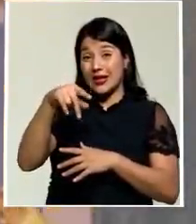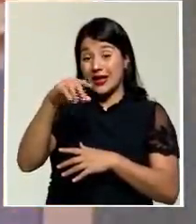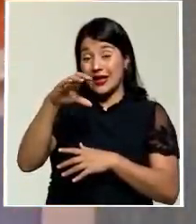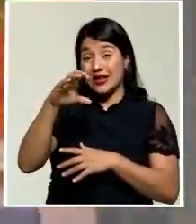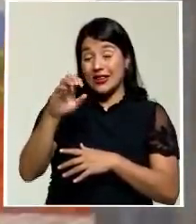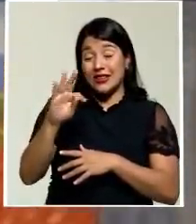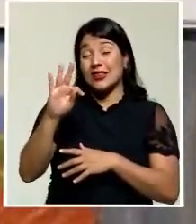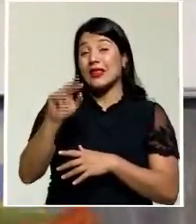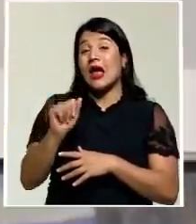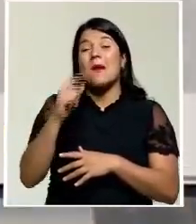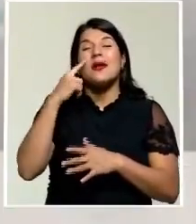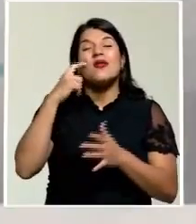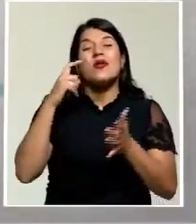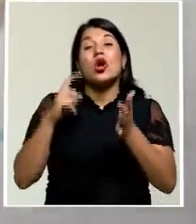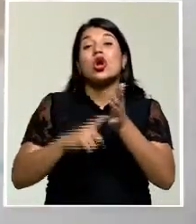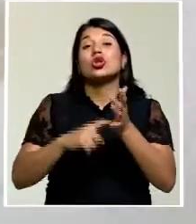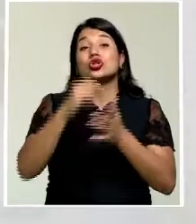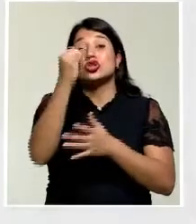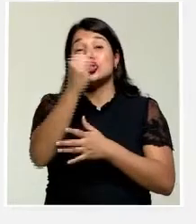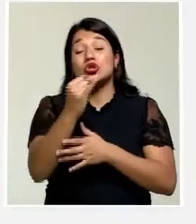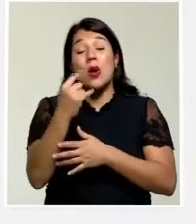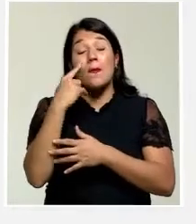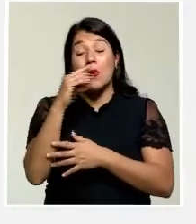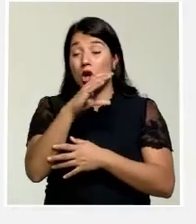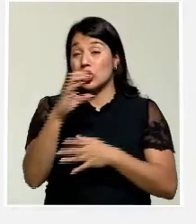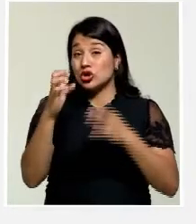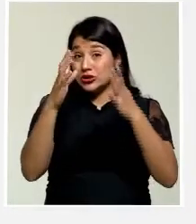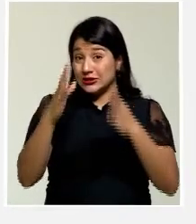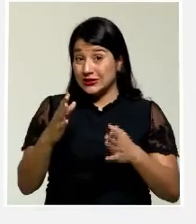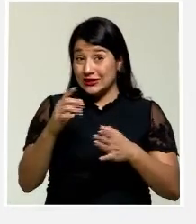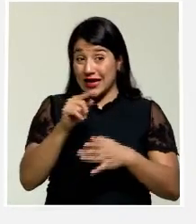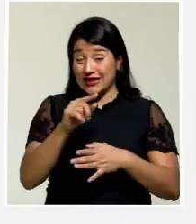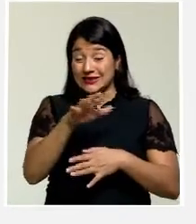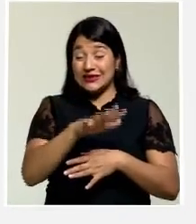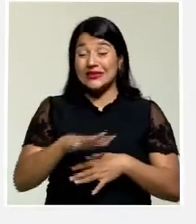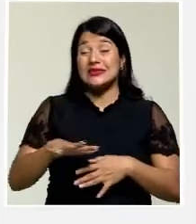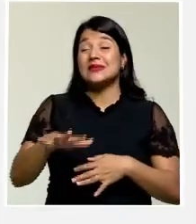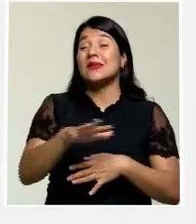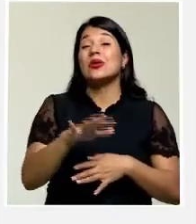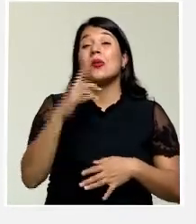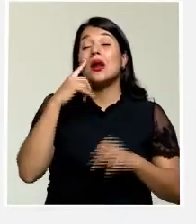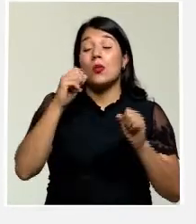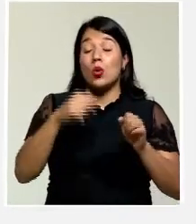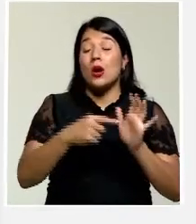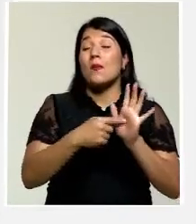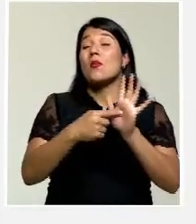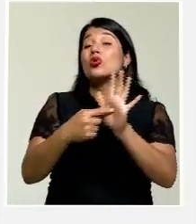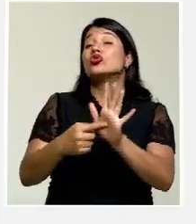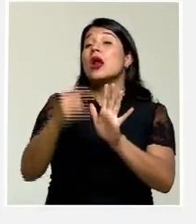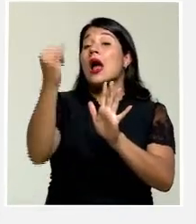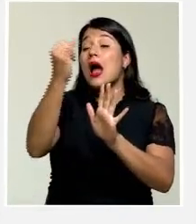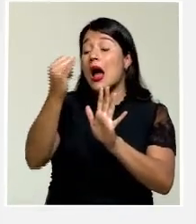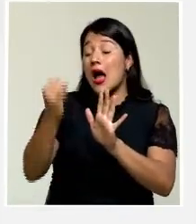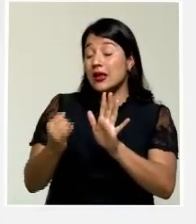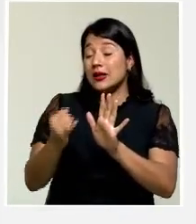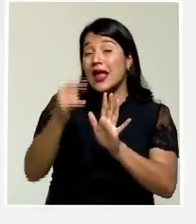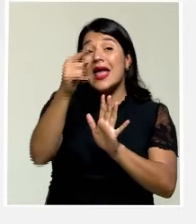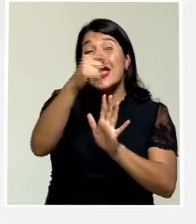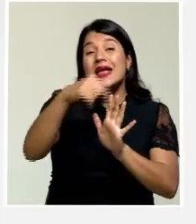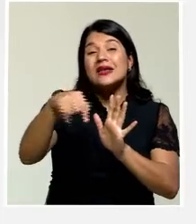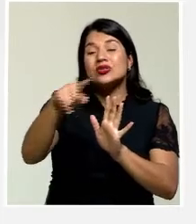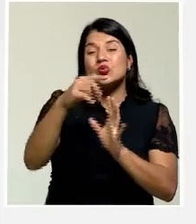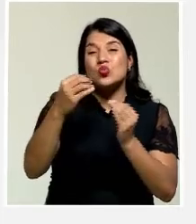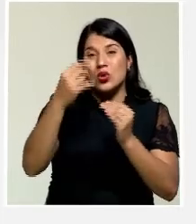de artistas costarricenses. Un espacio destinado a la exposición de obras artísticas de carácter pictórico,